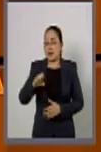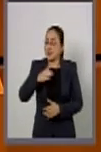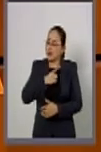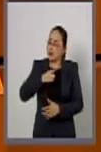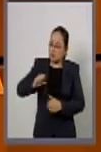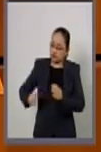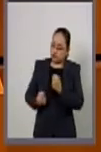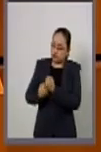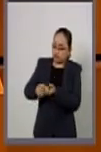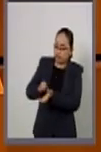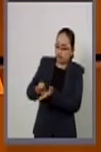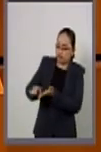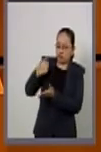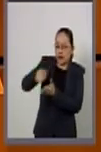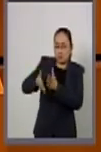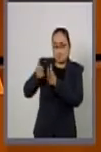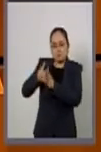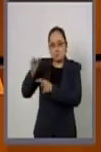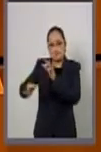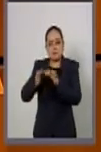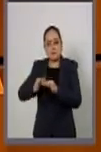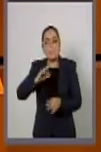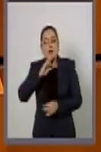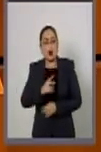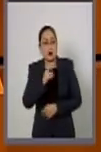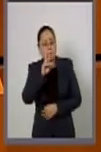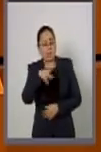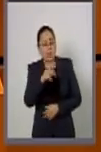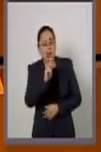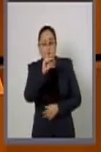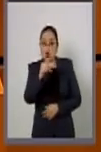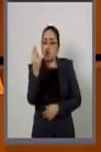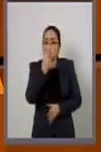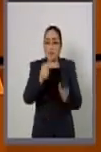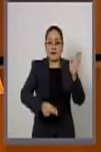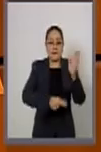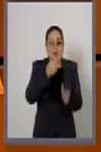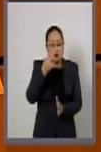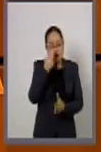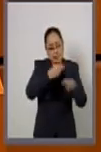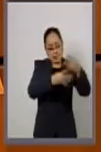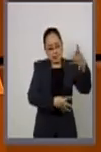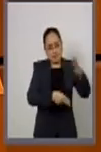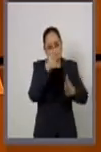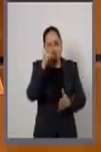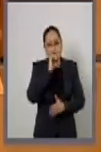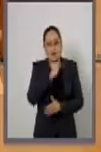adicionales para lo cual no es necesario firmar esta Convención. Es cuanto.